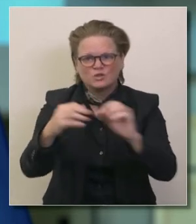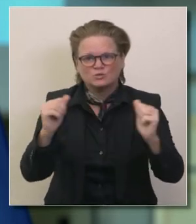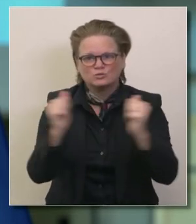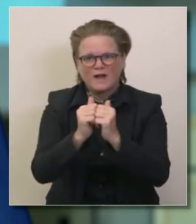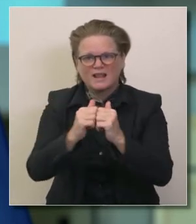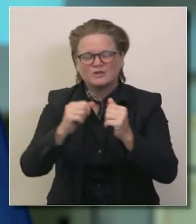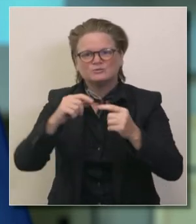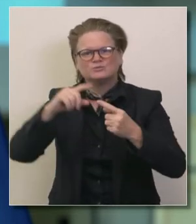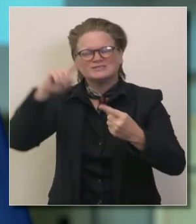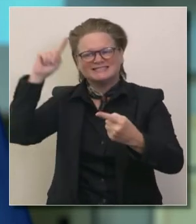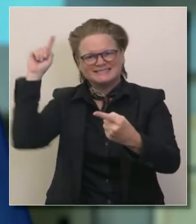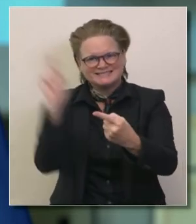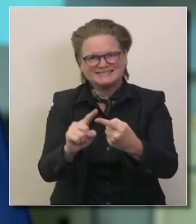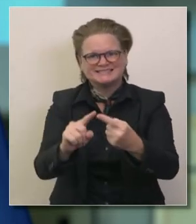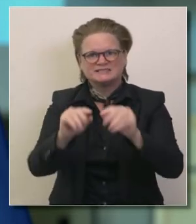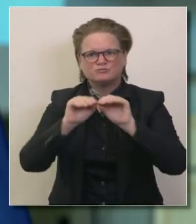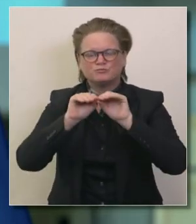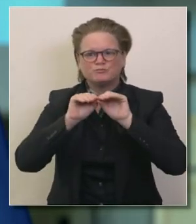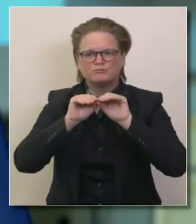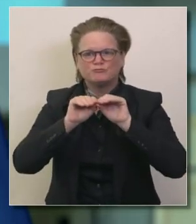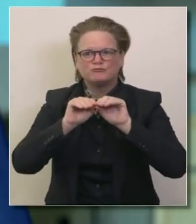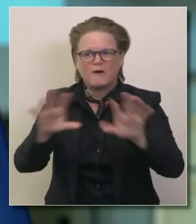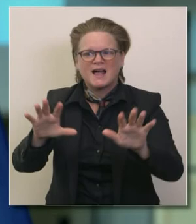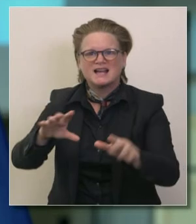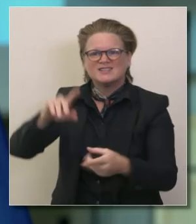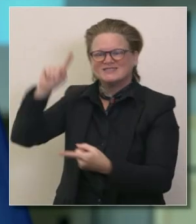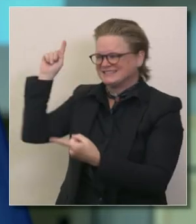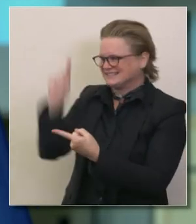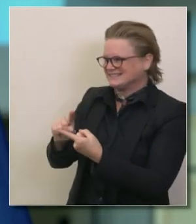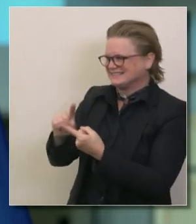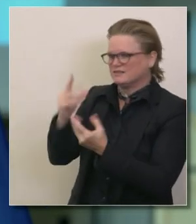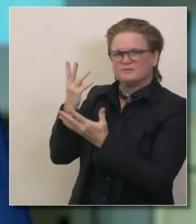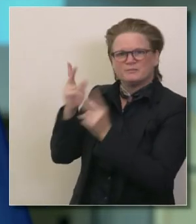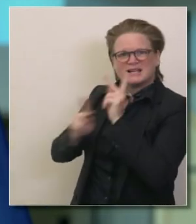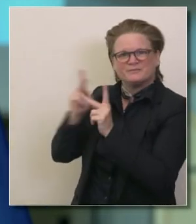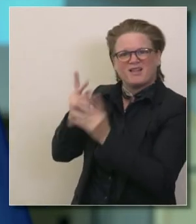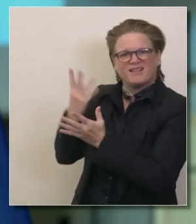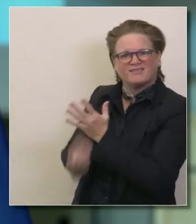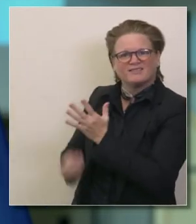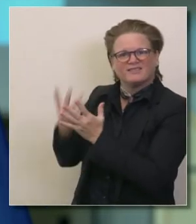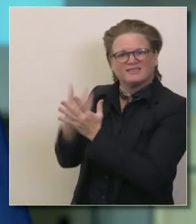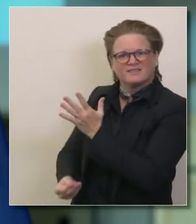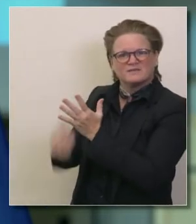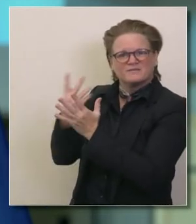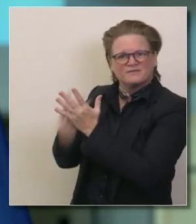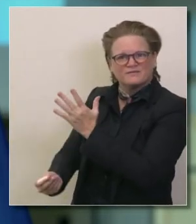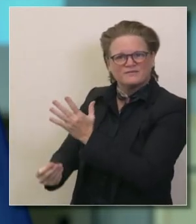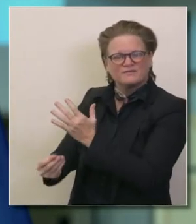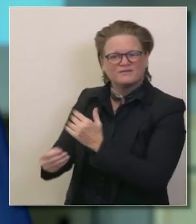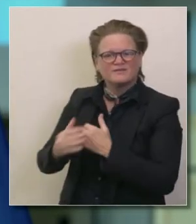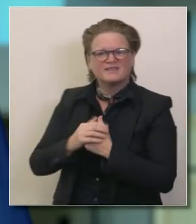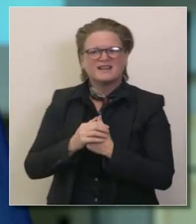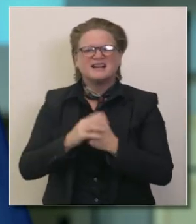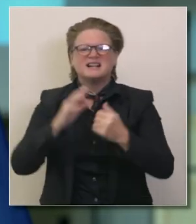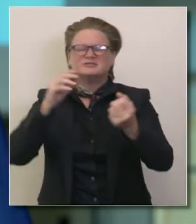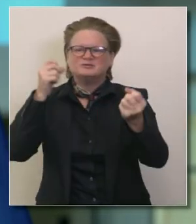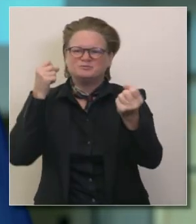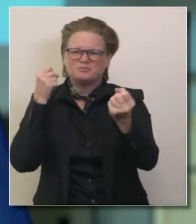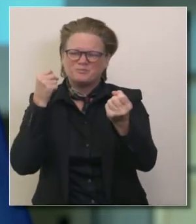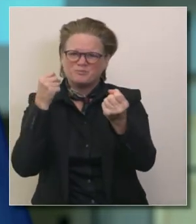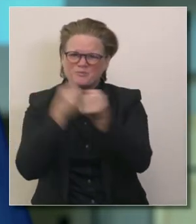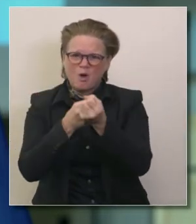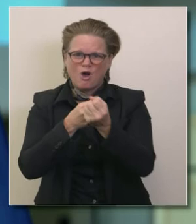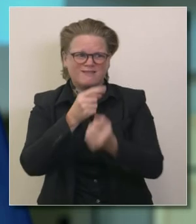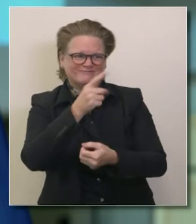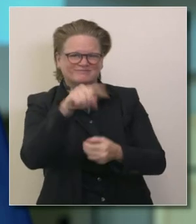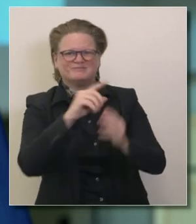y reducir la posibilidad de muertes en relación a esta pandemia y seguir tratando de hacer lo mejor para apoyar a